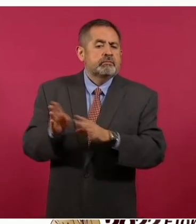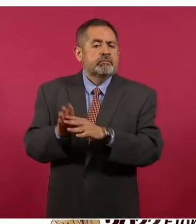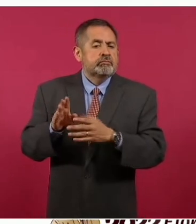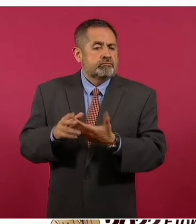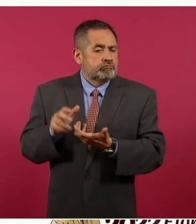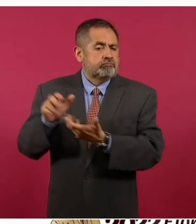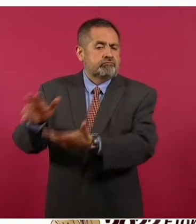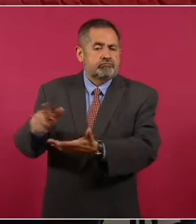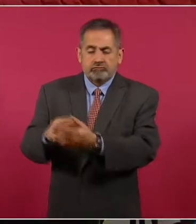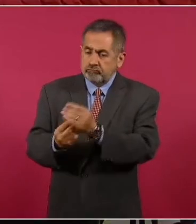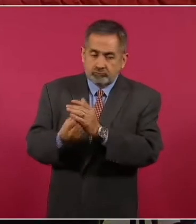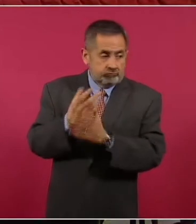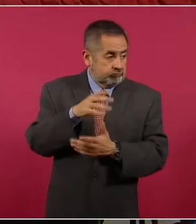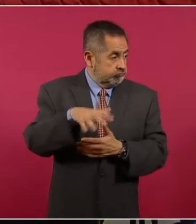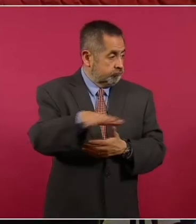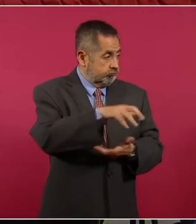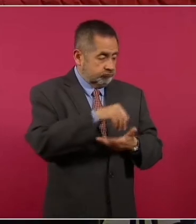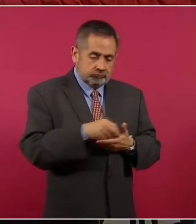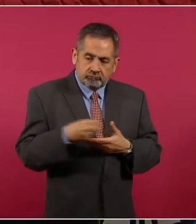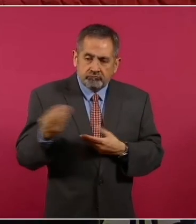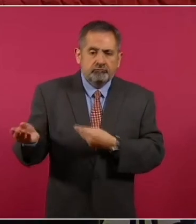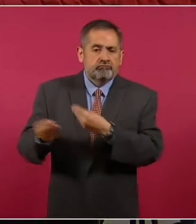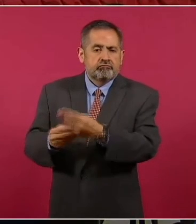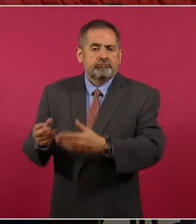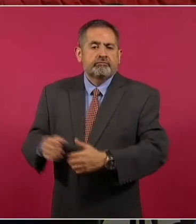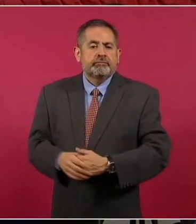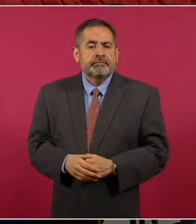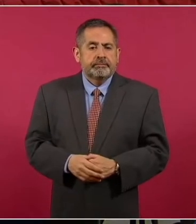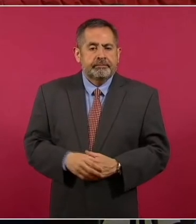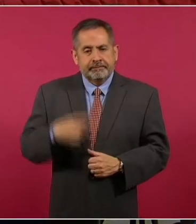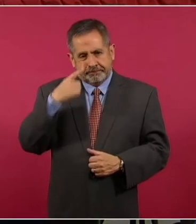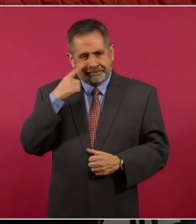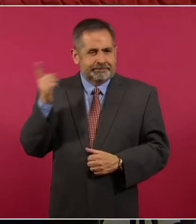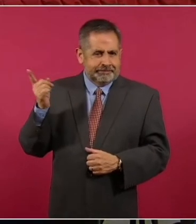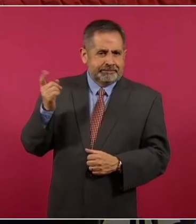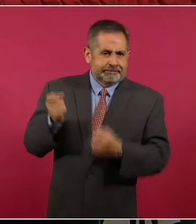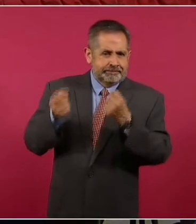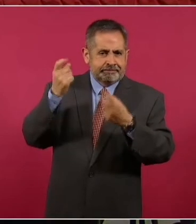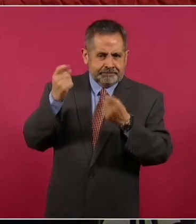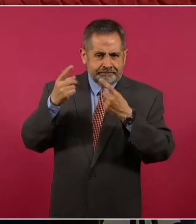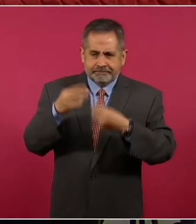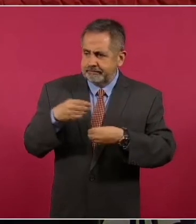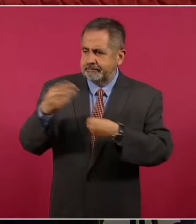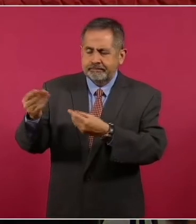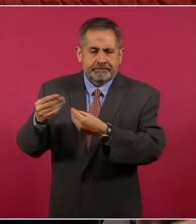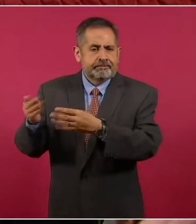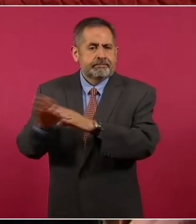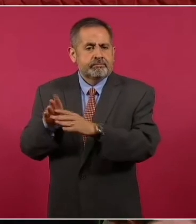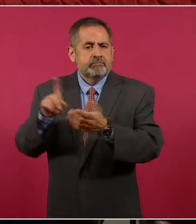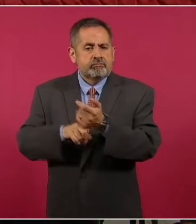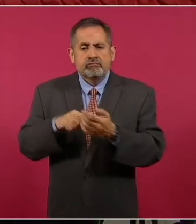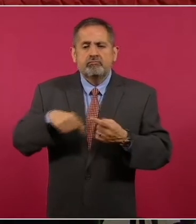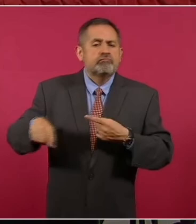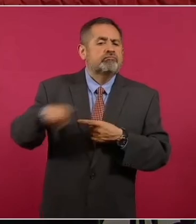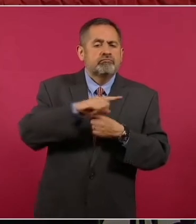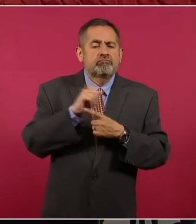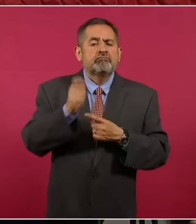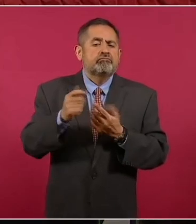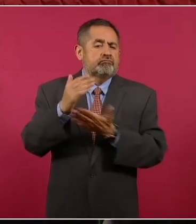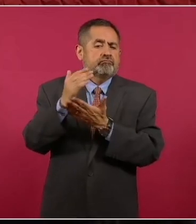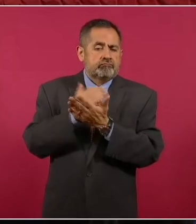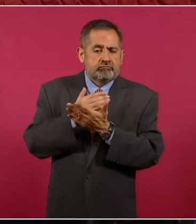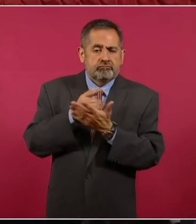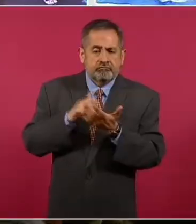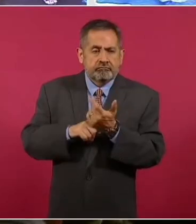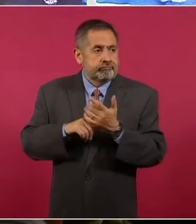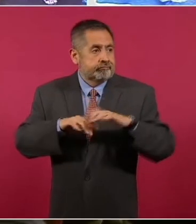nuevos, todos son nuevos. Y aquí hay lo que representa una disminución en